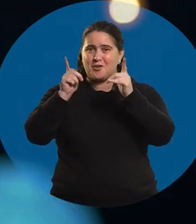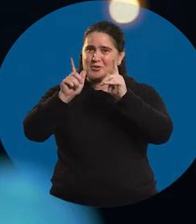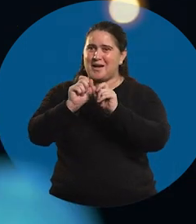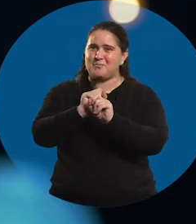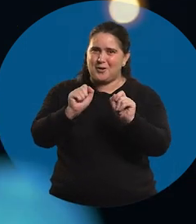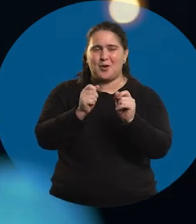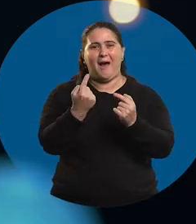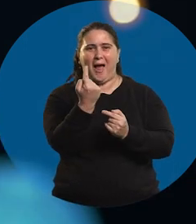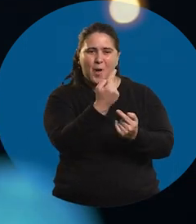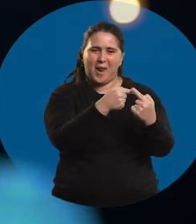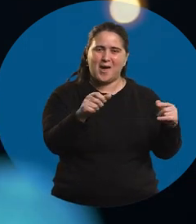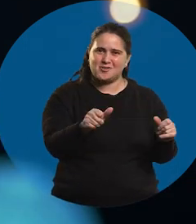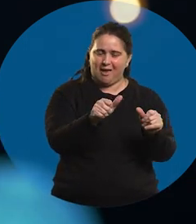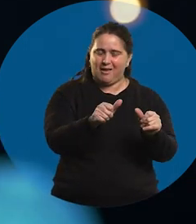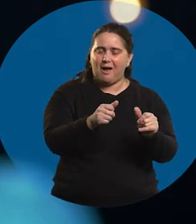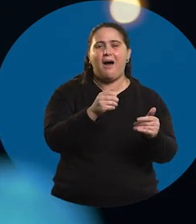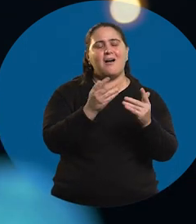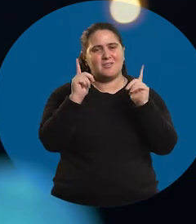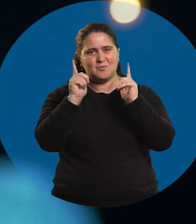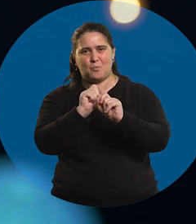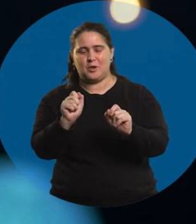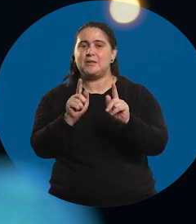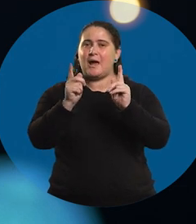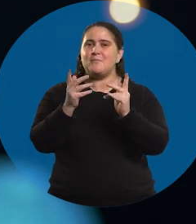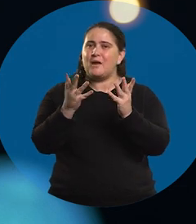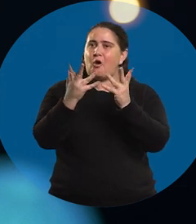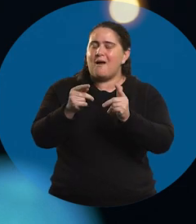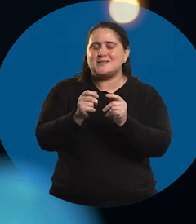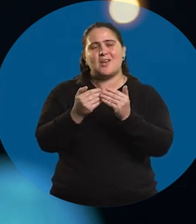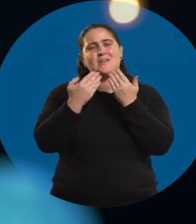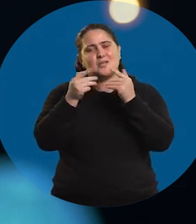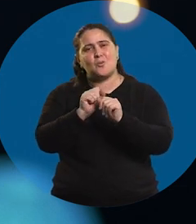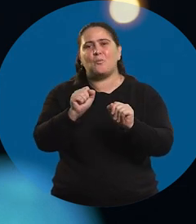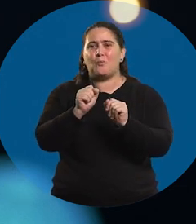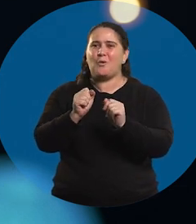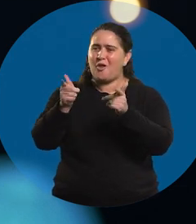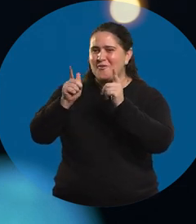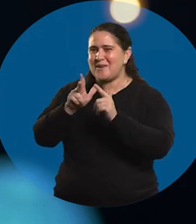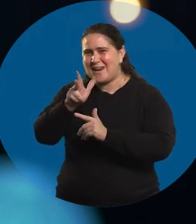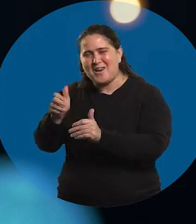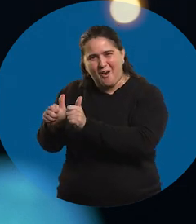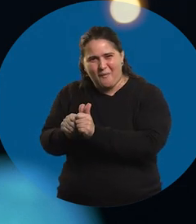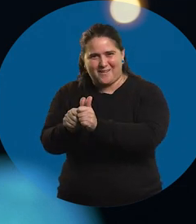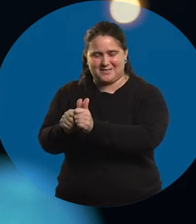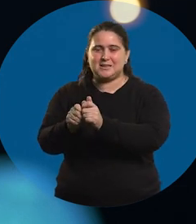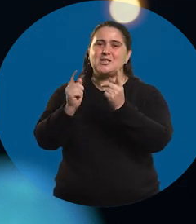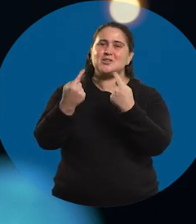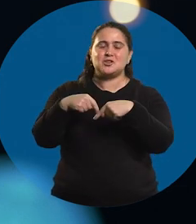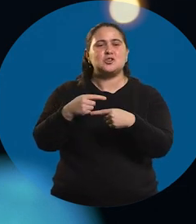momentos para disfrutar cada una de las cosas. Y además la estructura de disfrutar a mis hijos. Entonces trato de